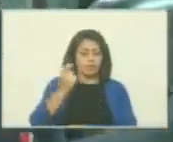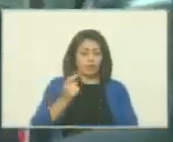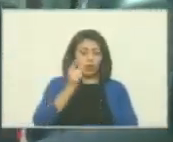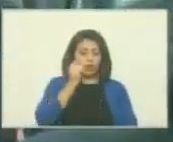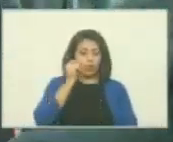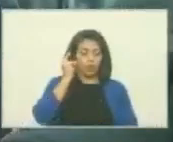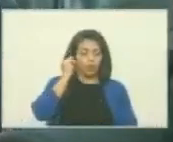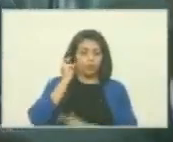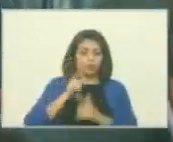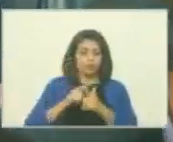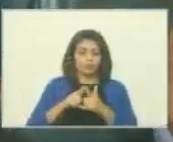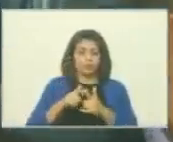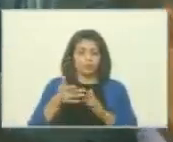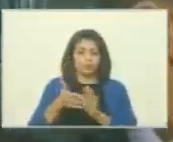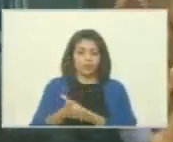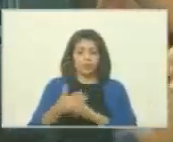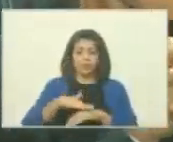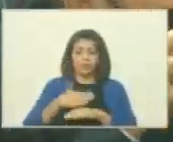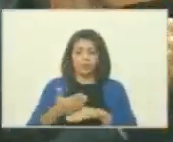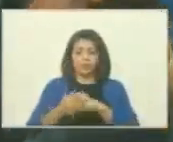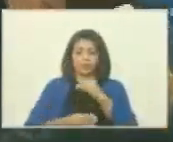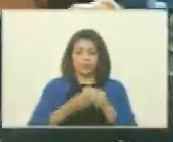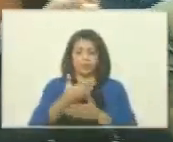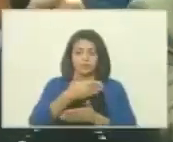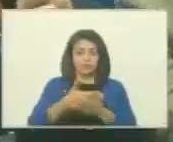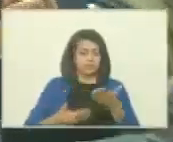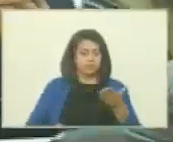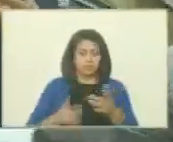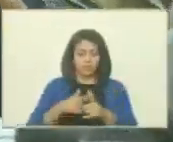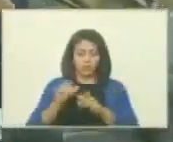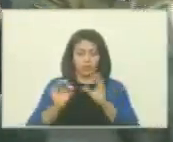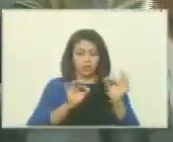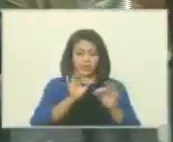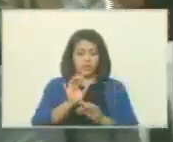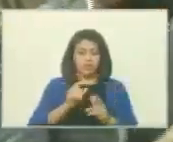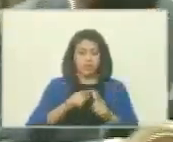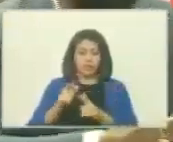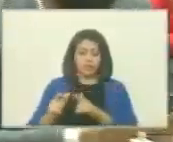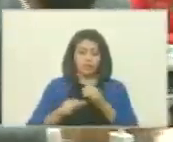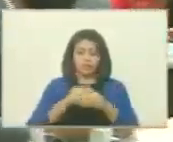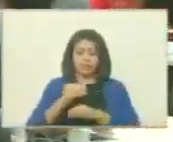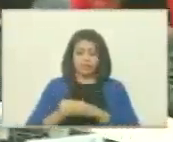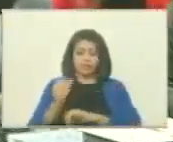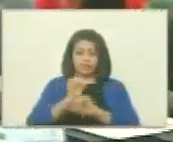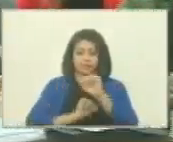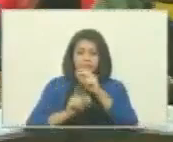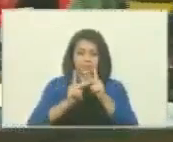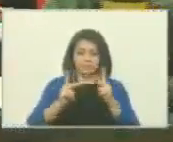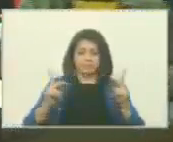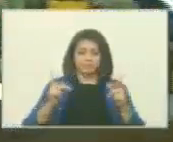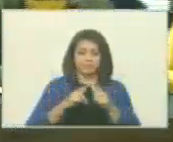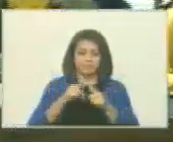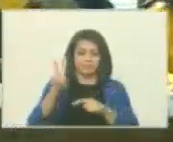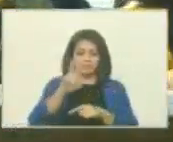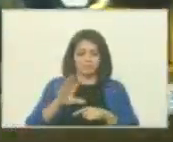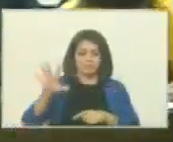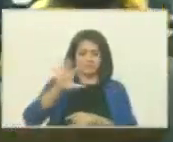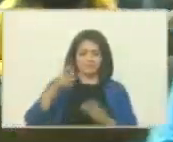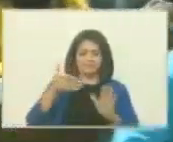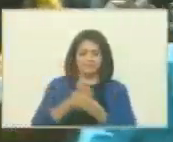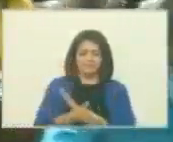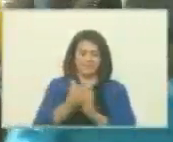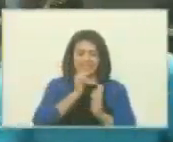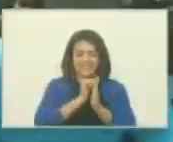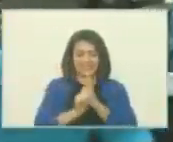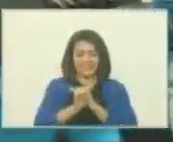diputados que da la propuesta de escoger al Defensor Público General de Venezuela basado en los